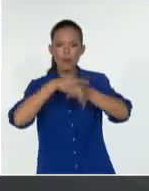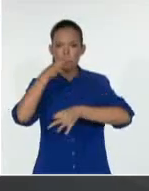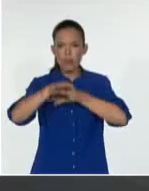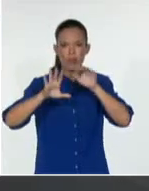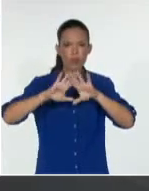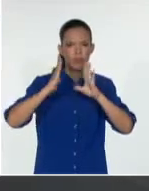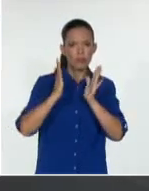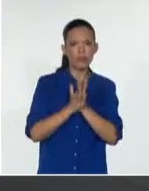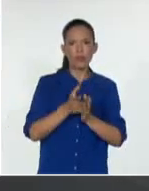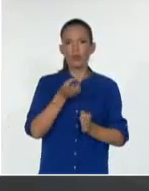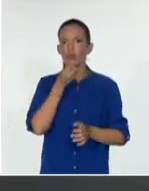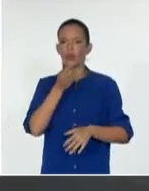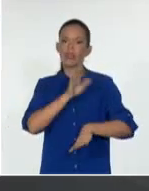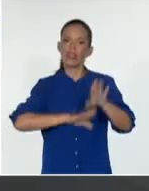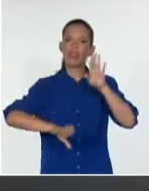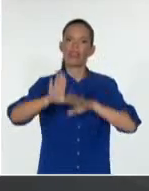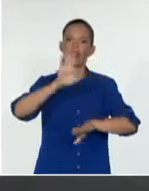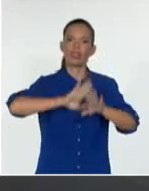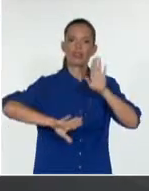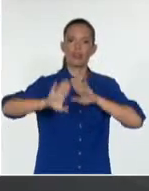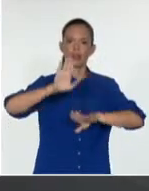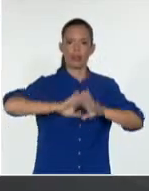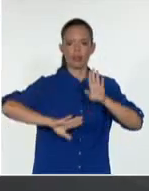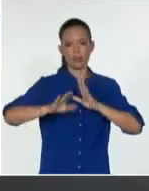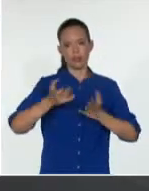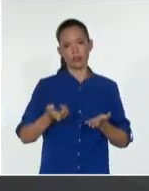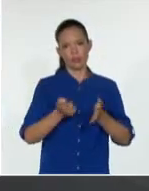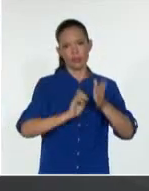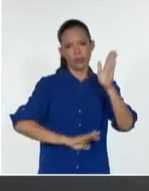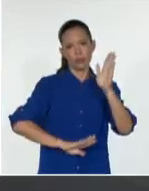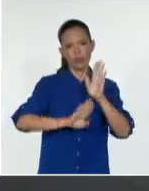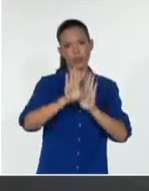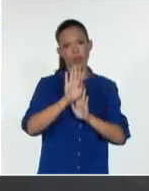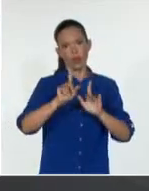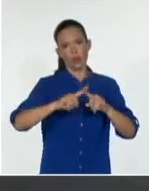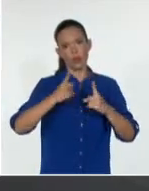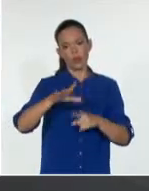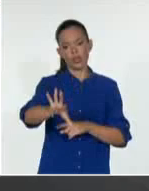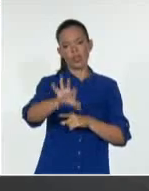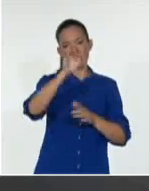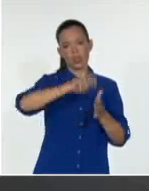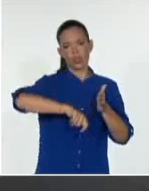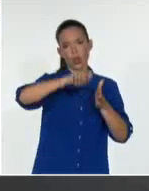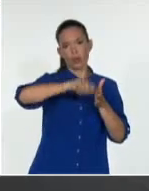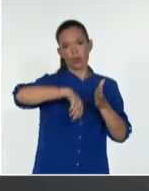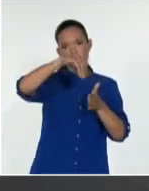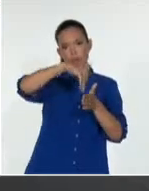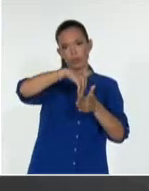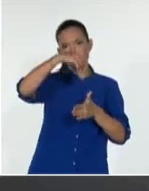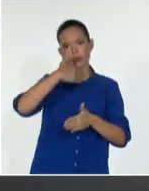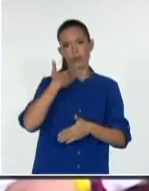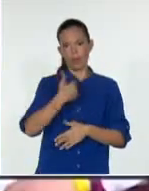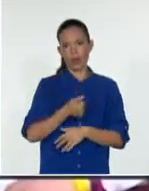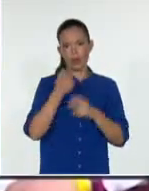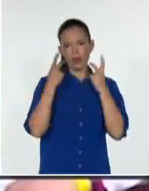salga a defender el proyecto de país del hombre, al que votaron en urnas y dieron la confianza para darles mejor vida.